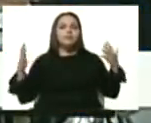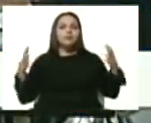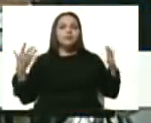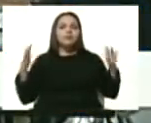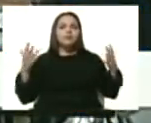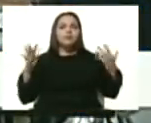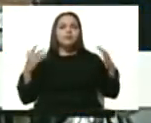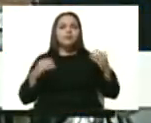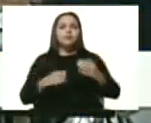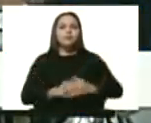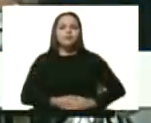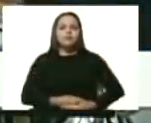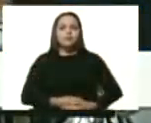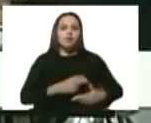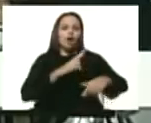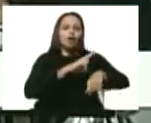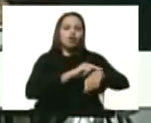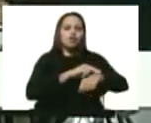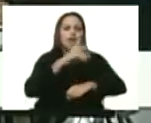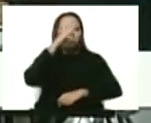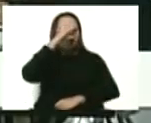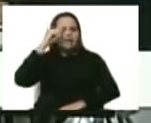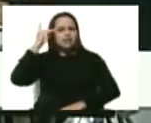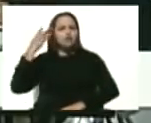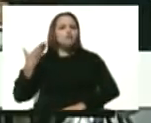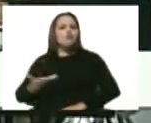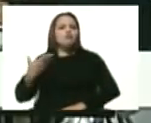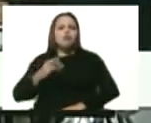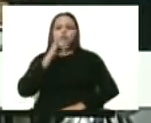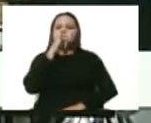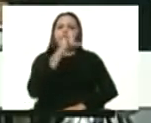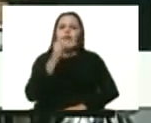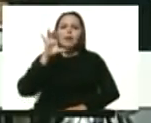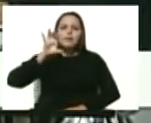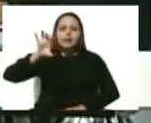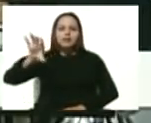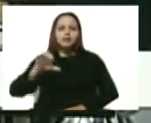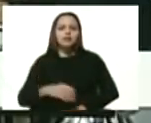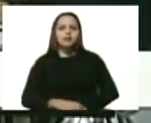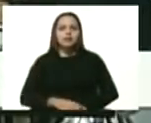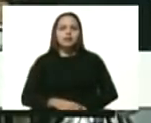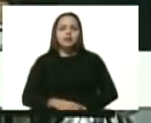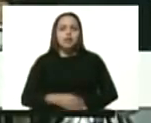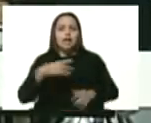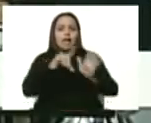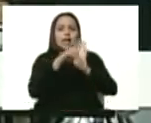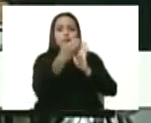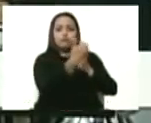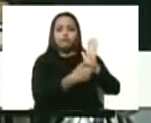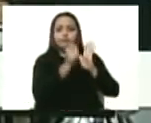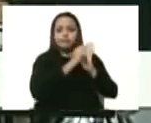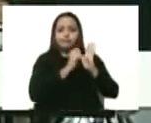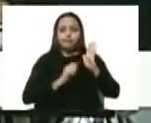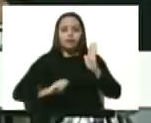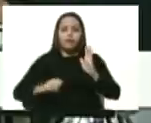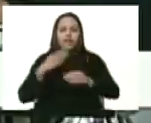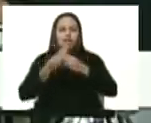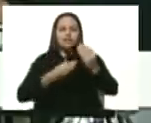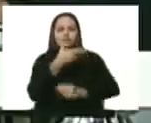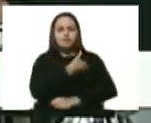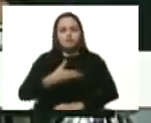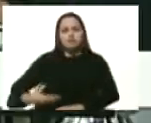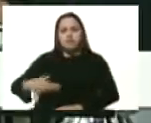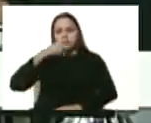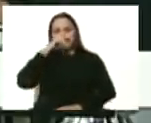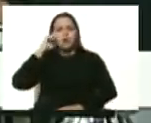La señora Delsi Rodríguez con importantes anuncios al país en torno a este decreto emitido por el presidente constitucional de la República Boliviana